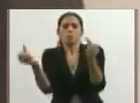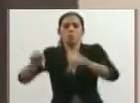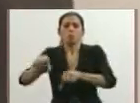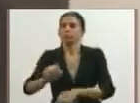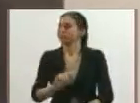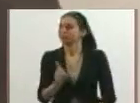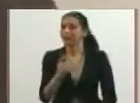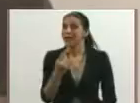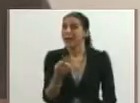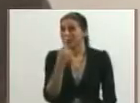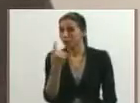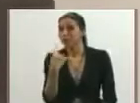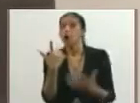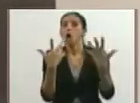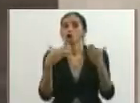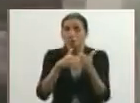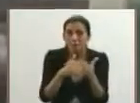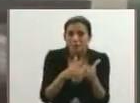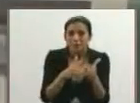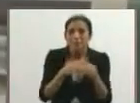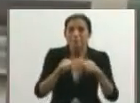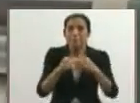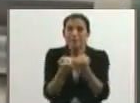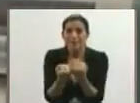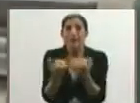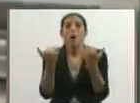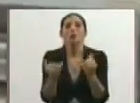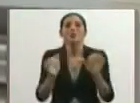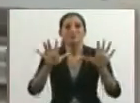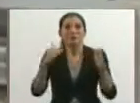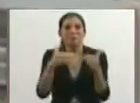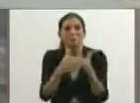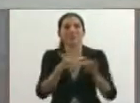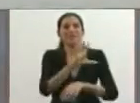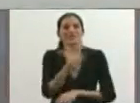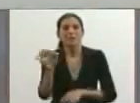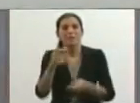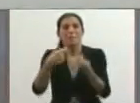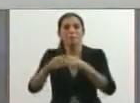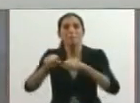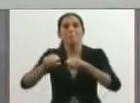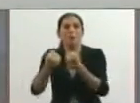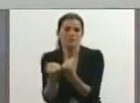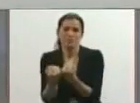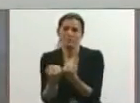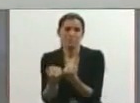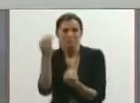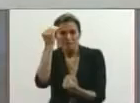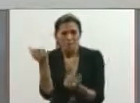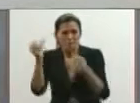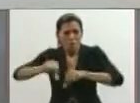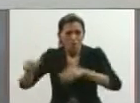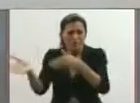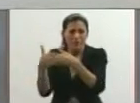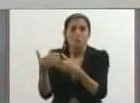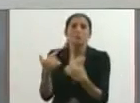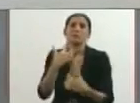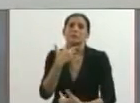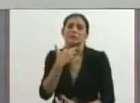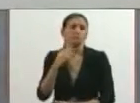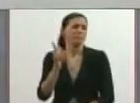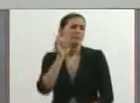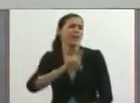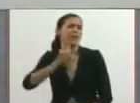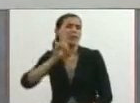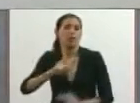habían 8.000 panaderías, ahorita hay 10.000. 10.500. 10.500. Entonces, eso no lo cree nadie, porque la panadería no es panadería, eso se convirtió